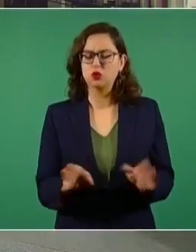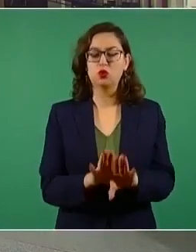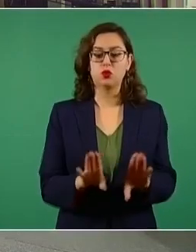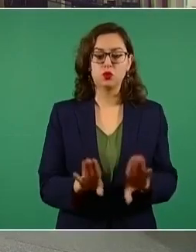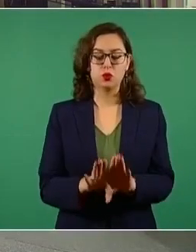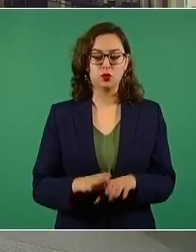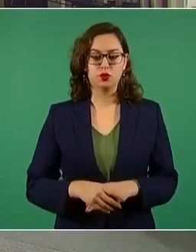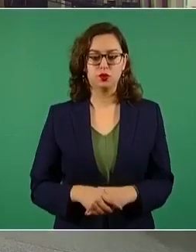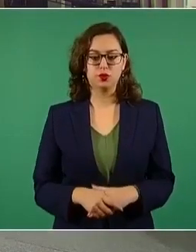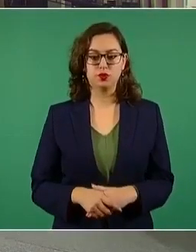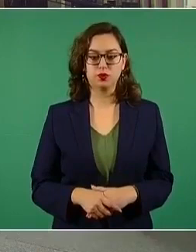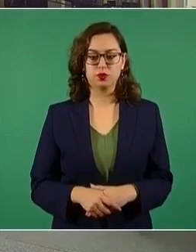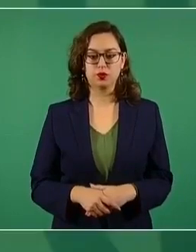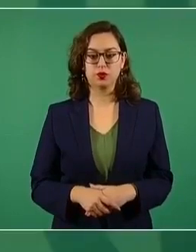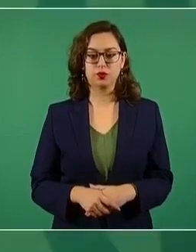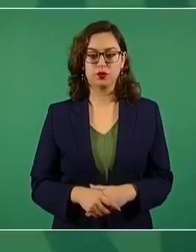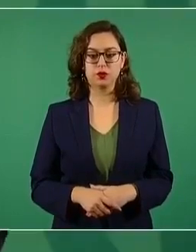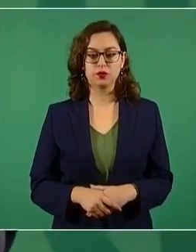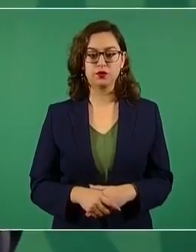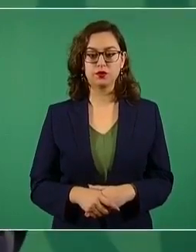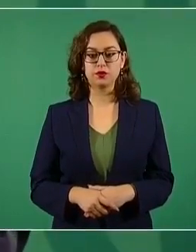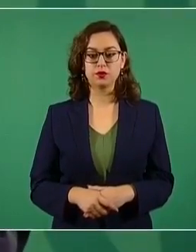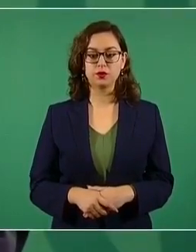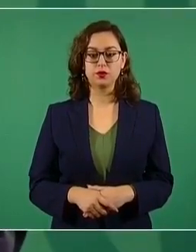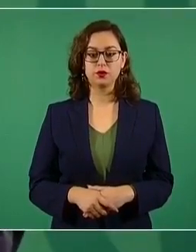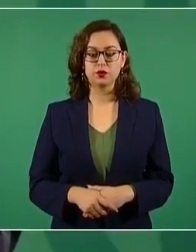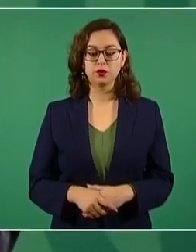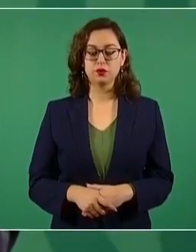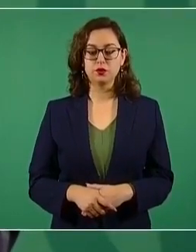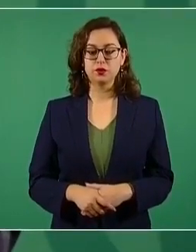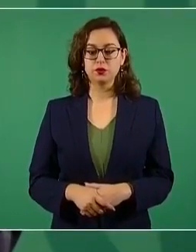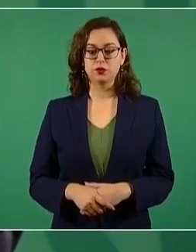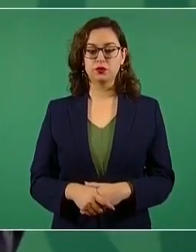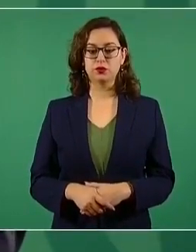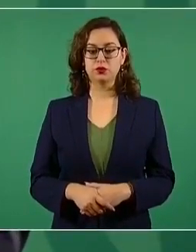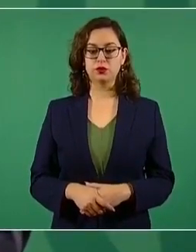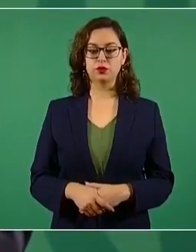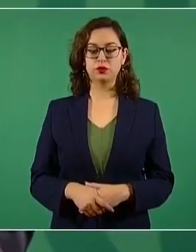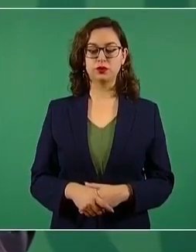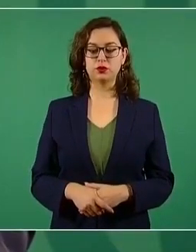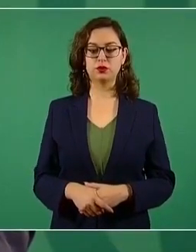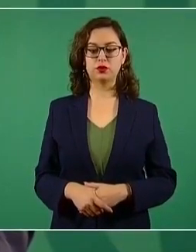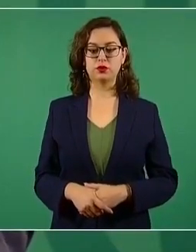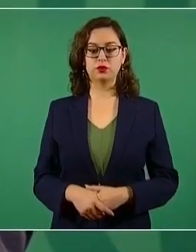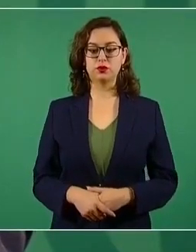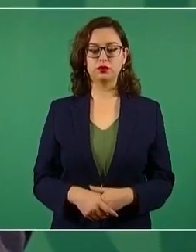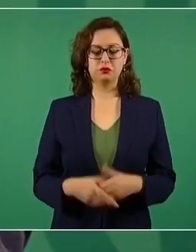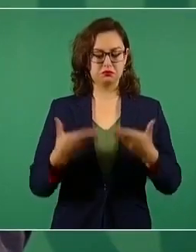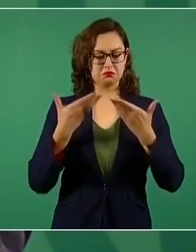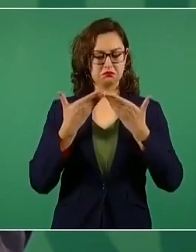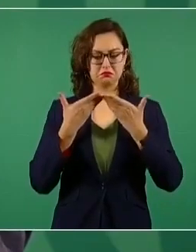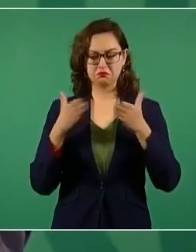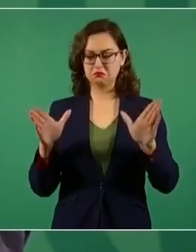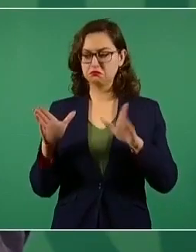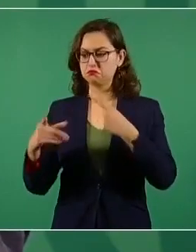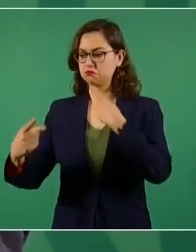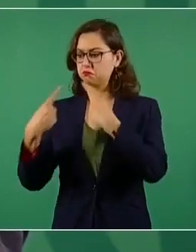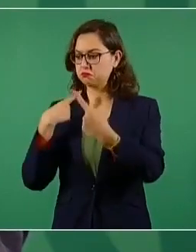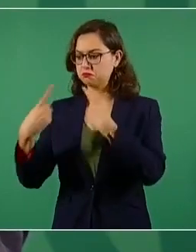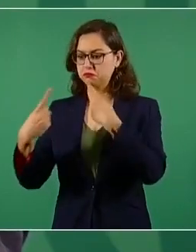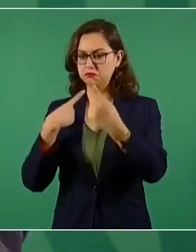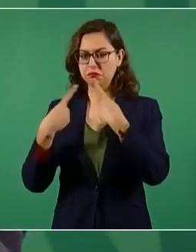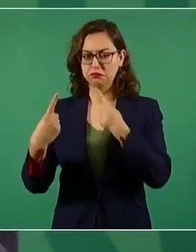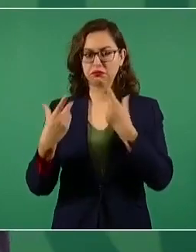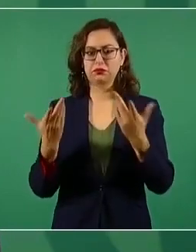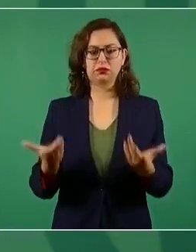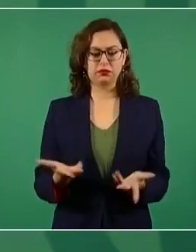se dialoga con todos, con la CENTE, lo está